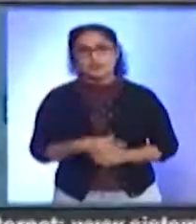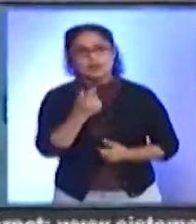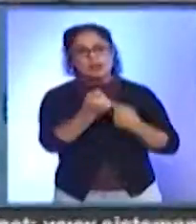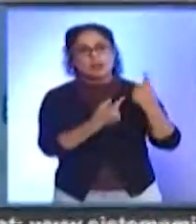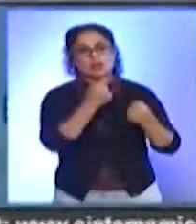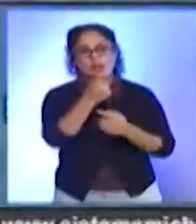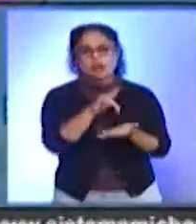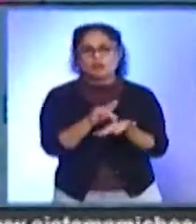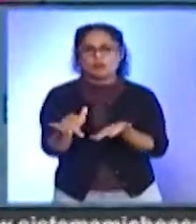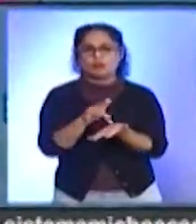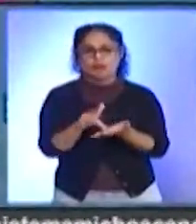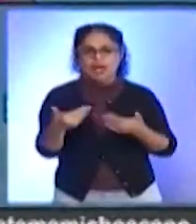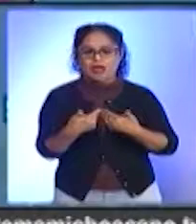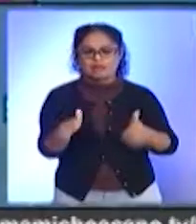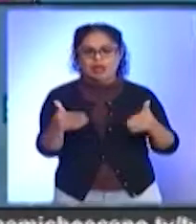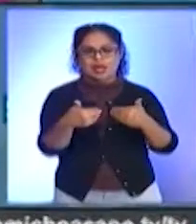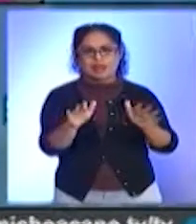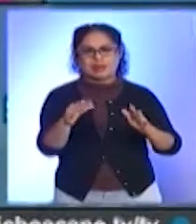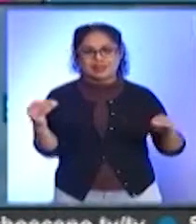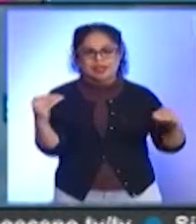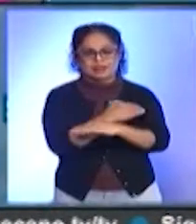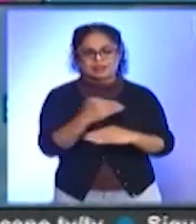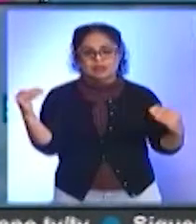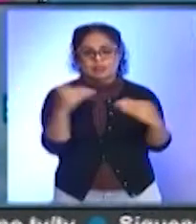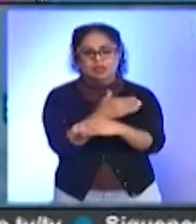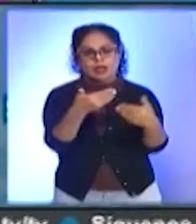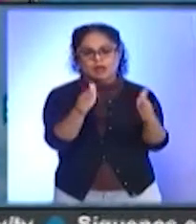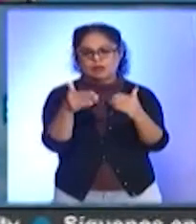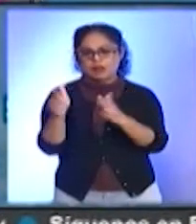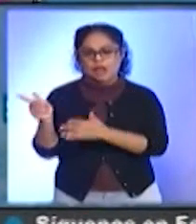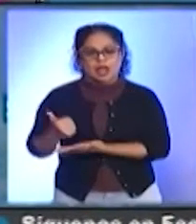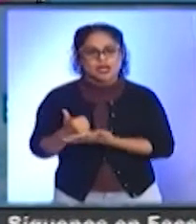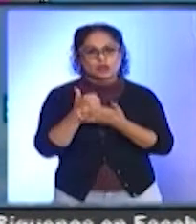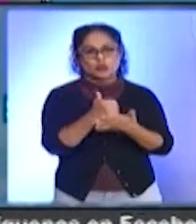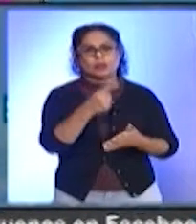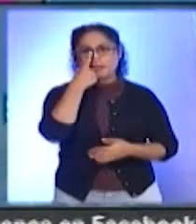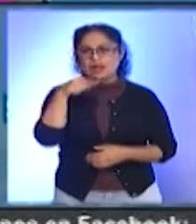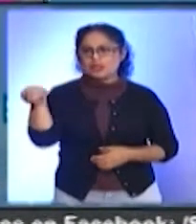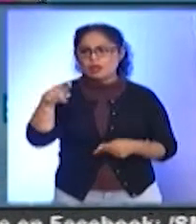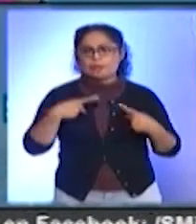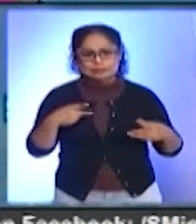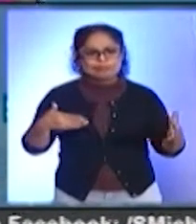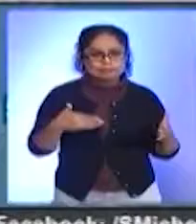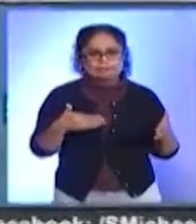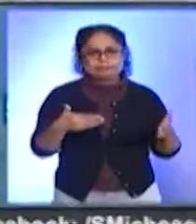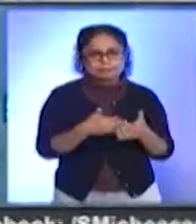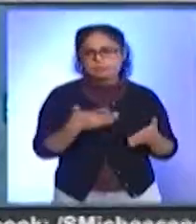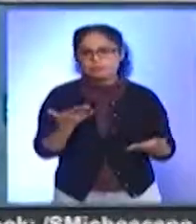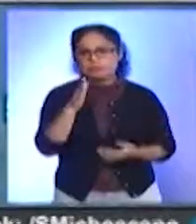en abrir los caminos. Esto obviamente nos ayudó mucho para que no estuvieran estas poblaciones totalmente incomunicadas.